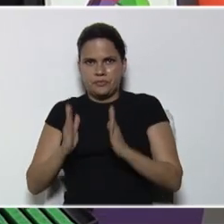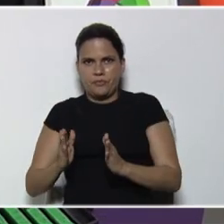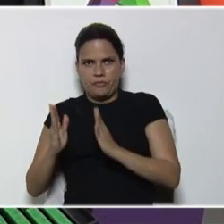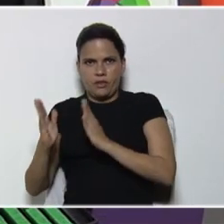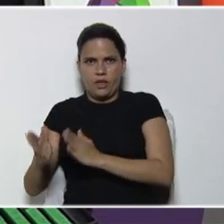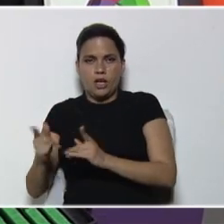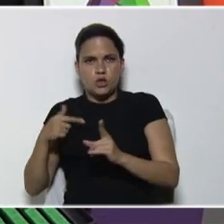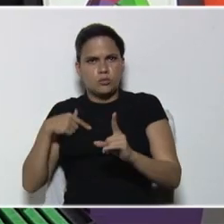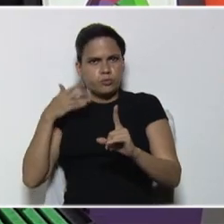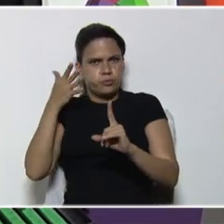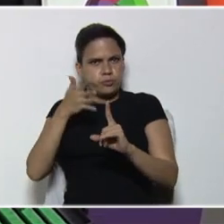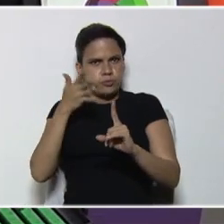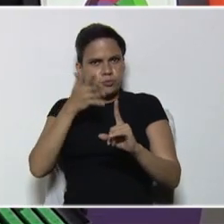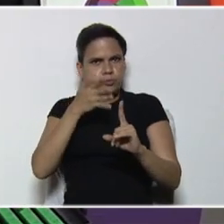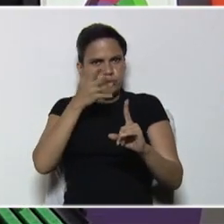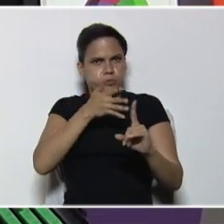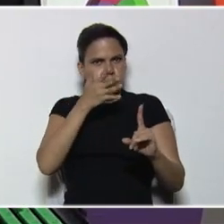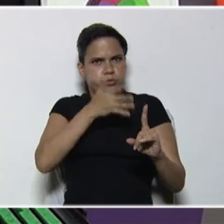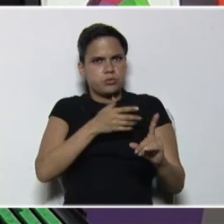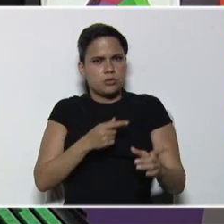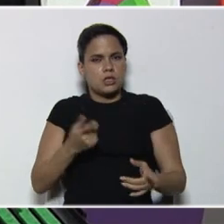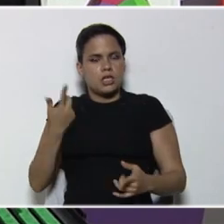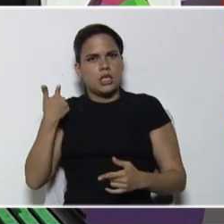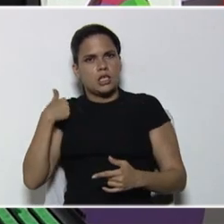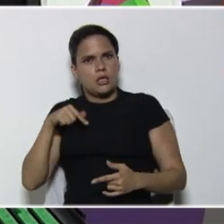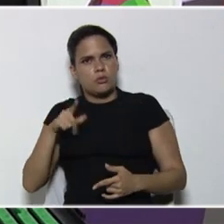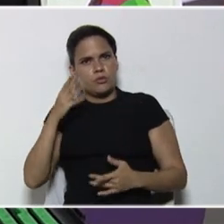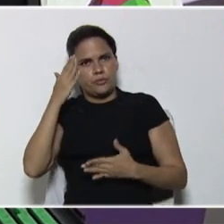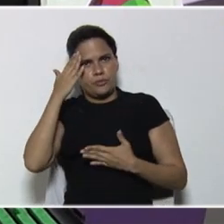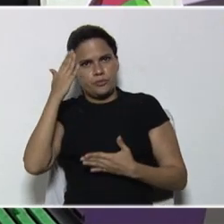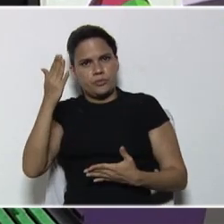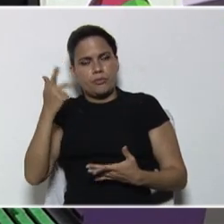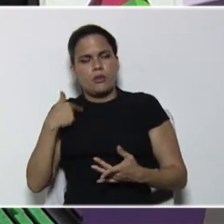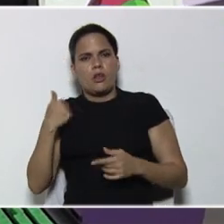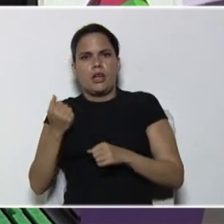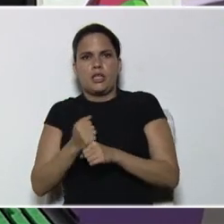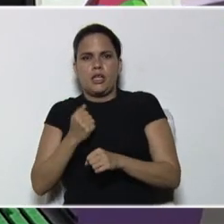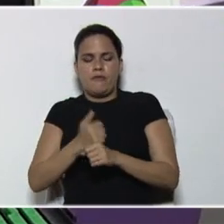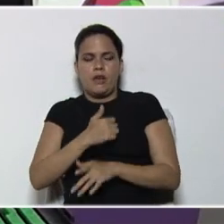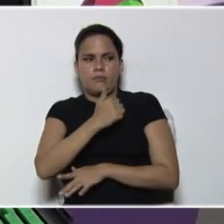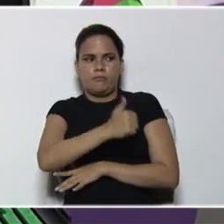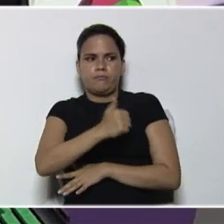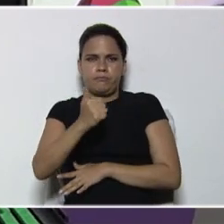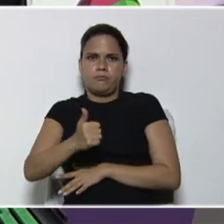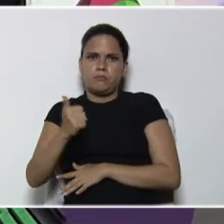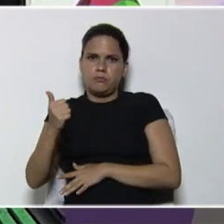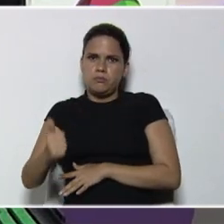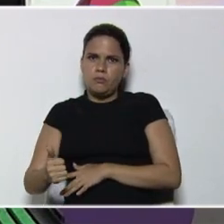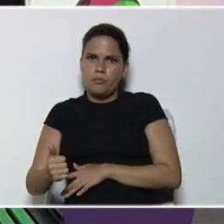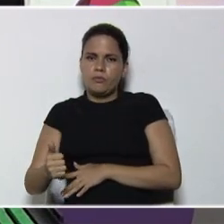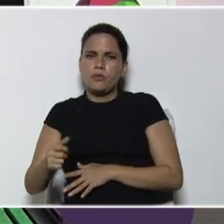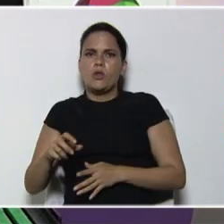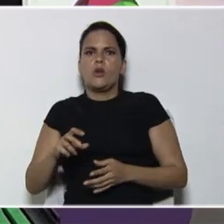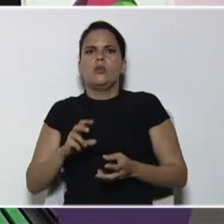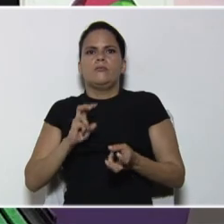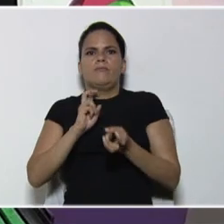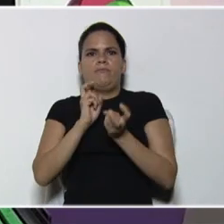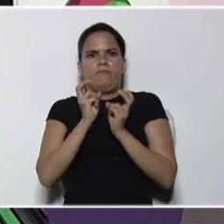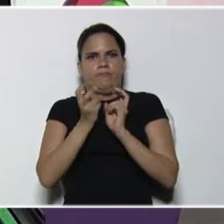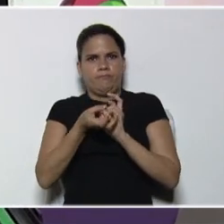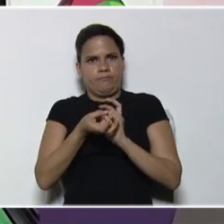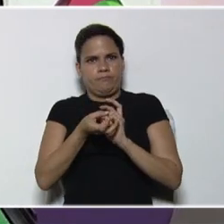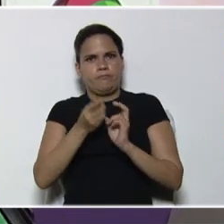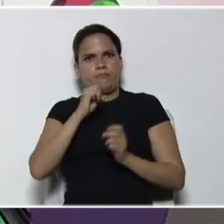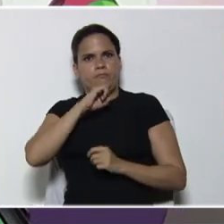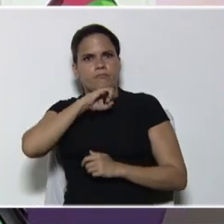sugerencias, a esas orientaciones, que debemos tomar en cuenta, para trabajar, cada uno de esos, referentes teóricos, prácticos,